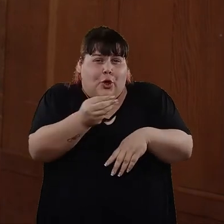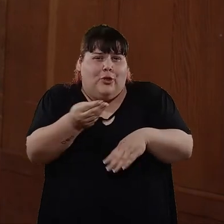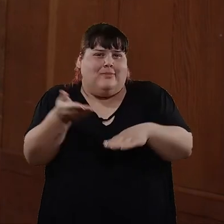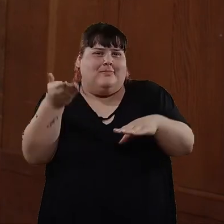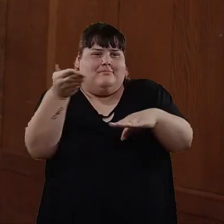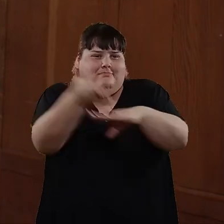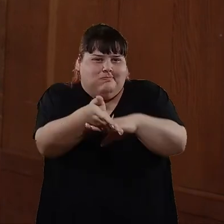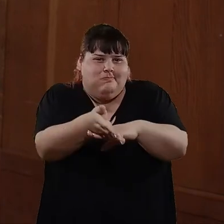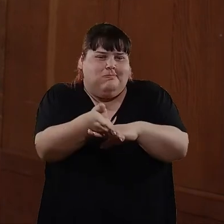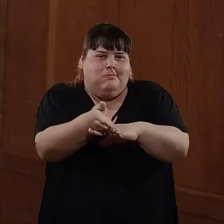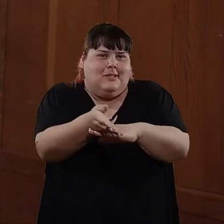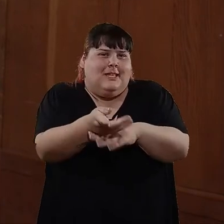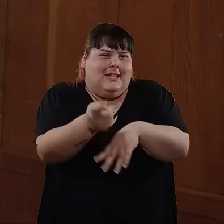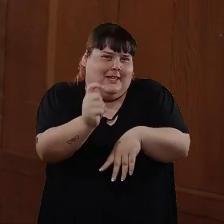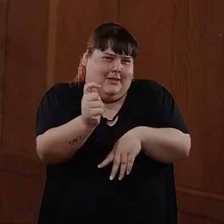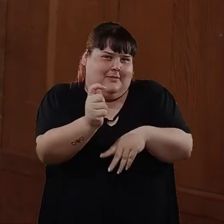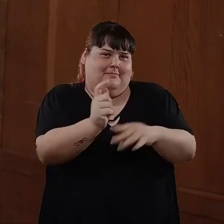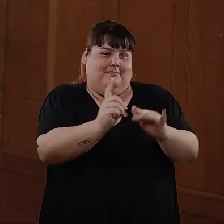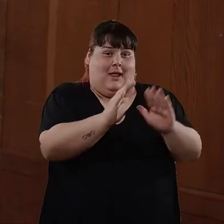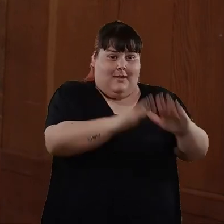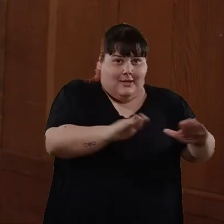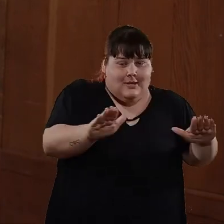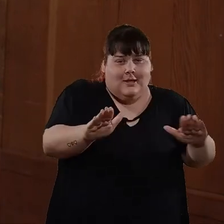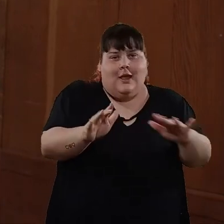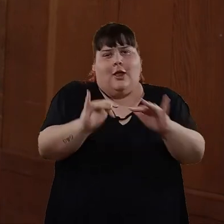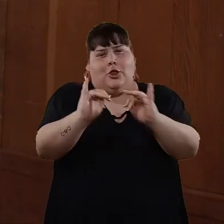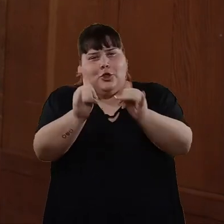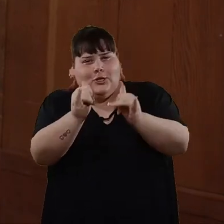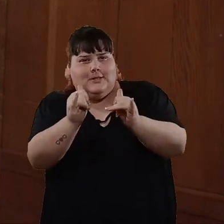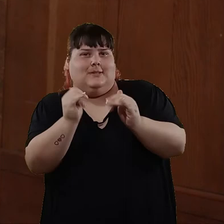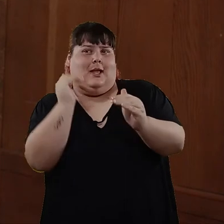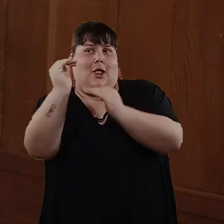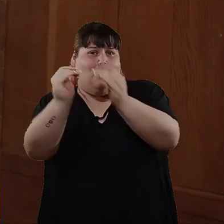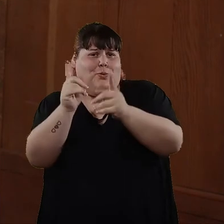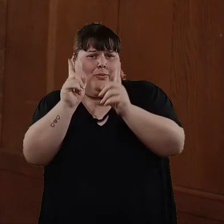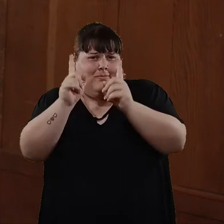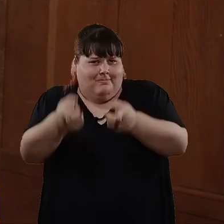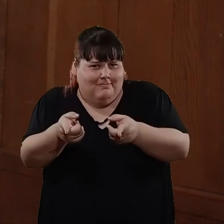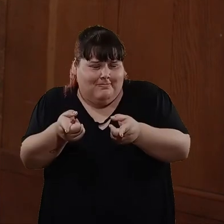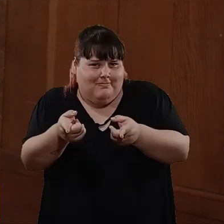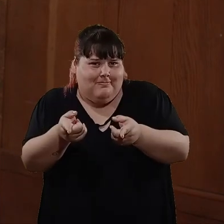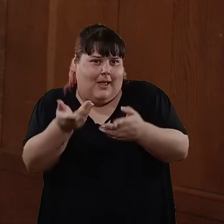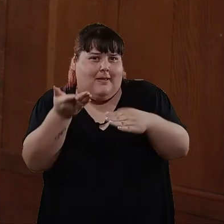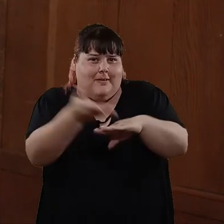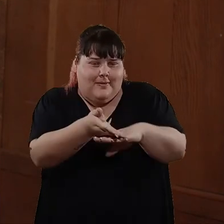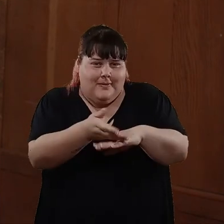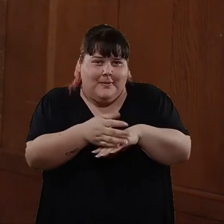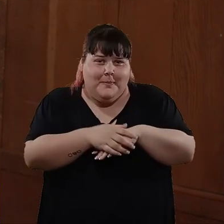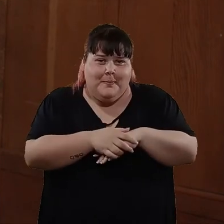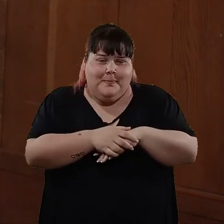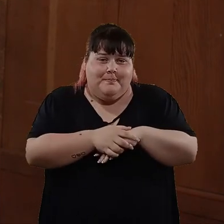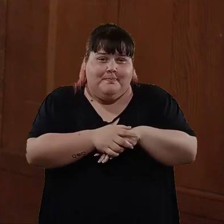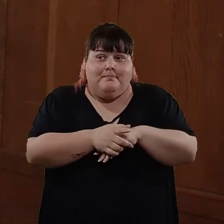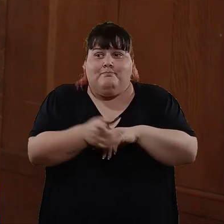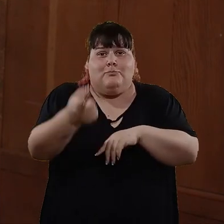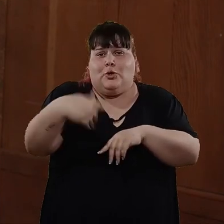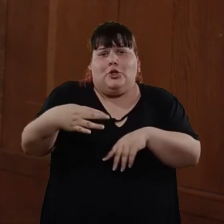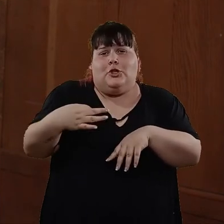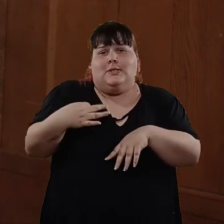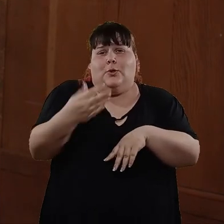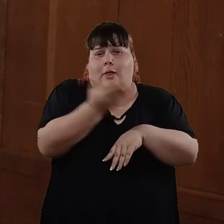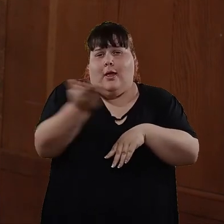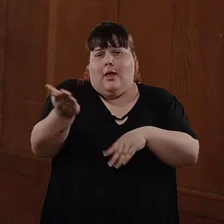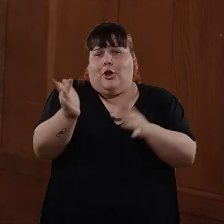accedemos tanto en las niñeces, las infancias, las adolescencias y también los adultos como